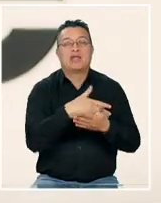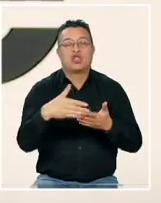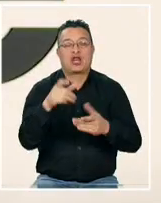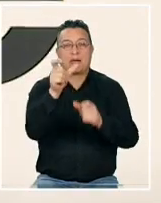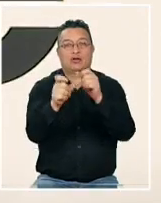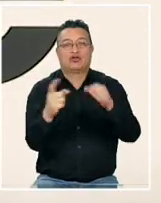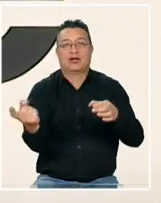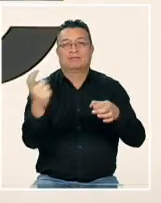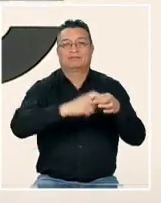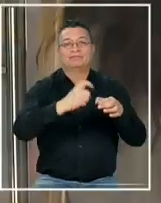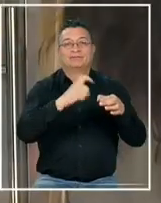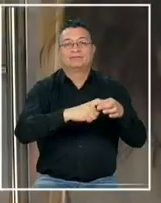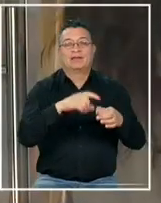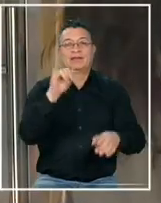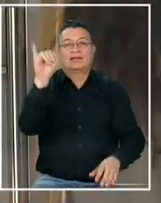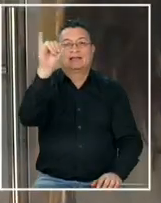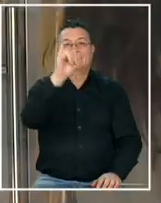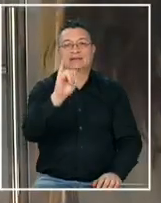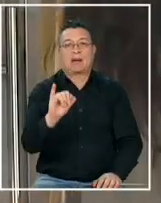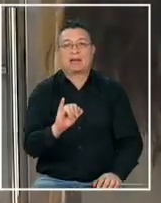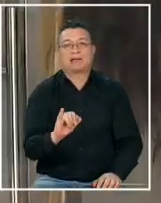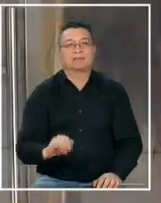al sistema privado de salud.